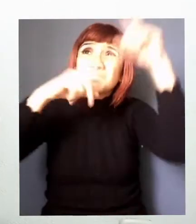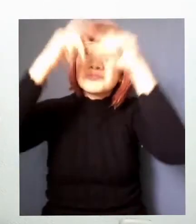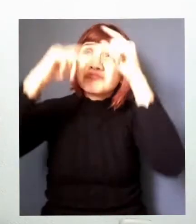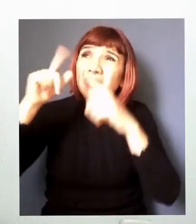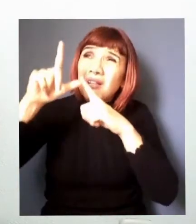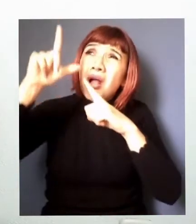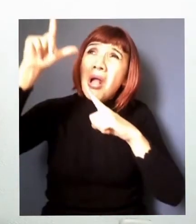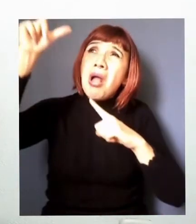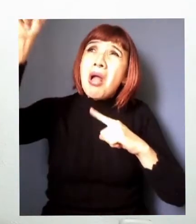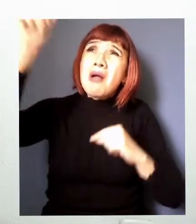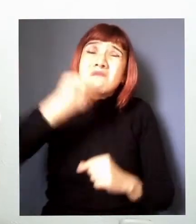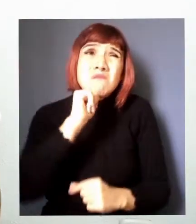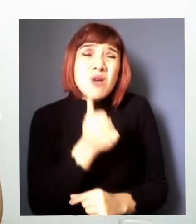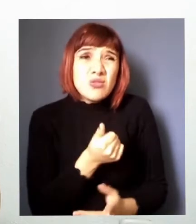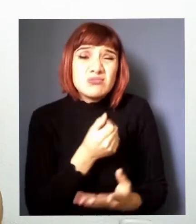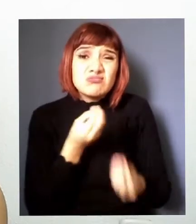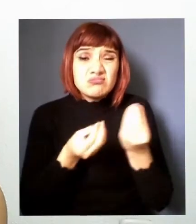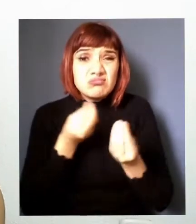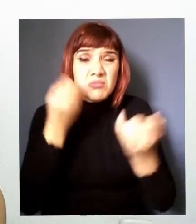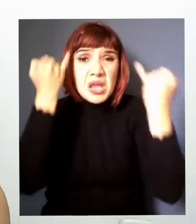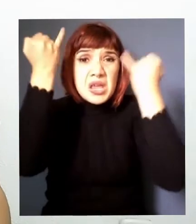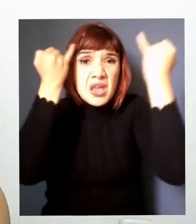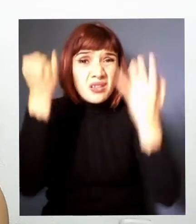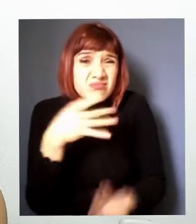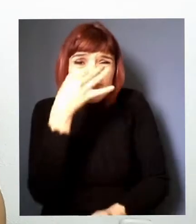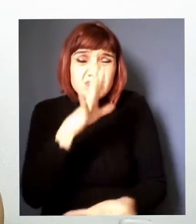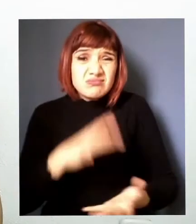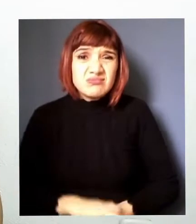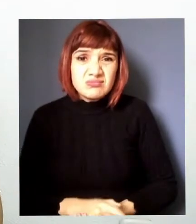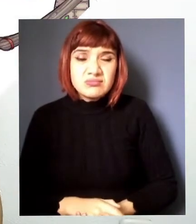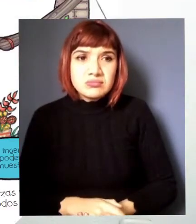pero de repente tía tía mira